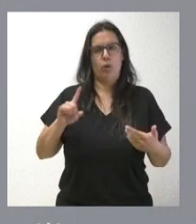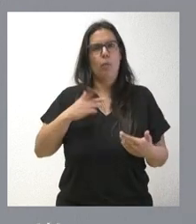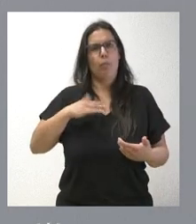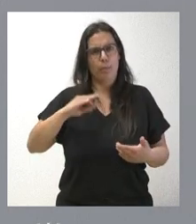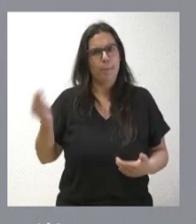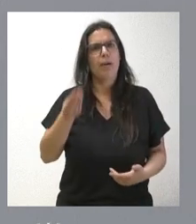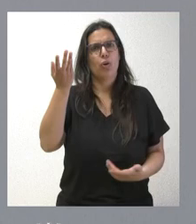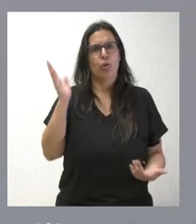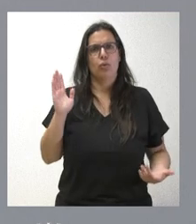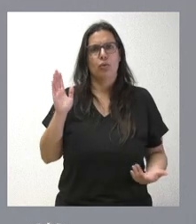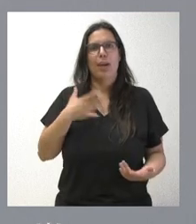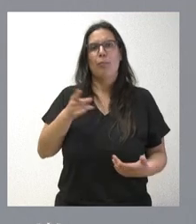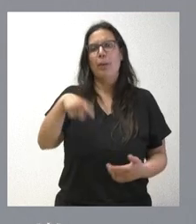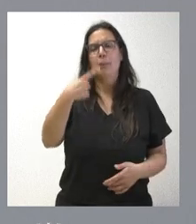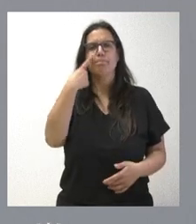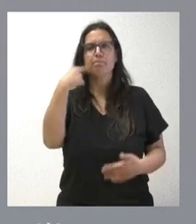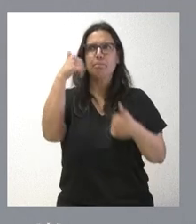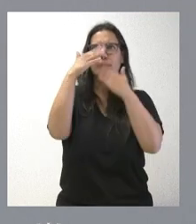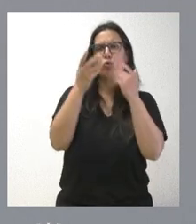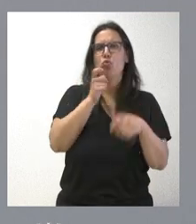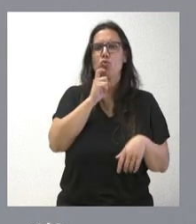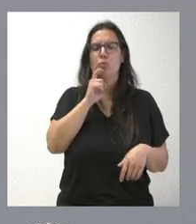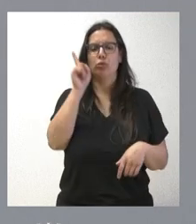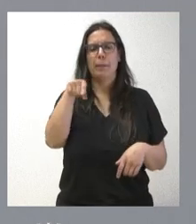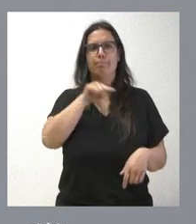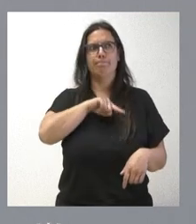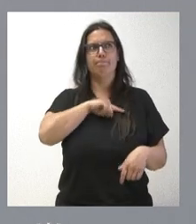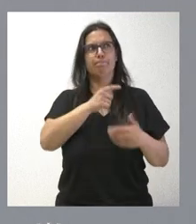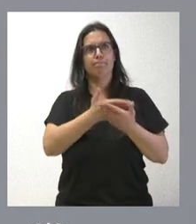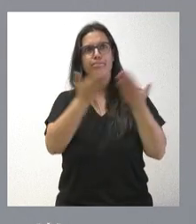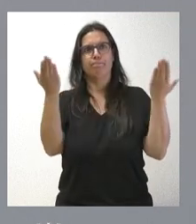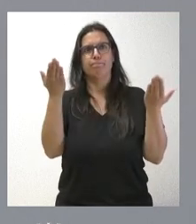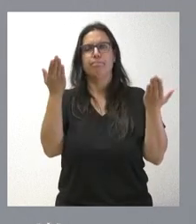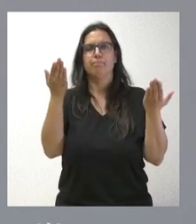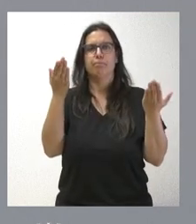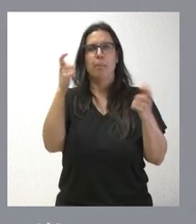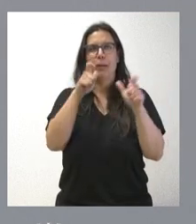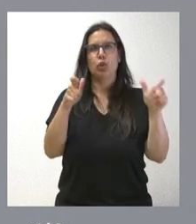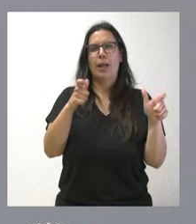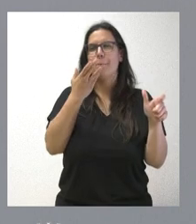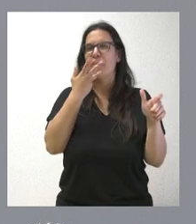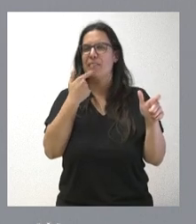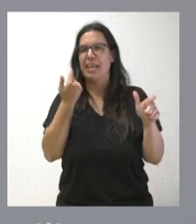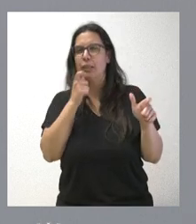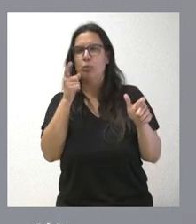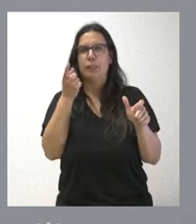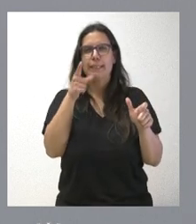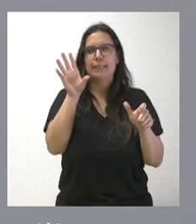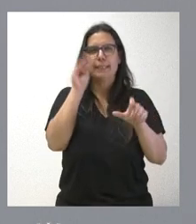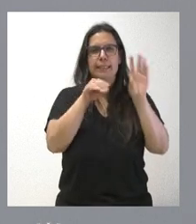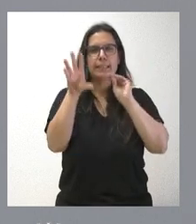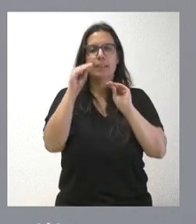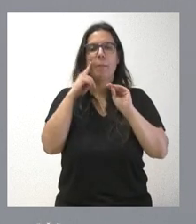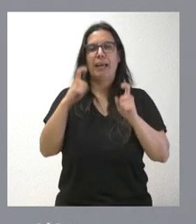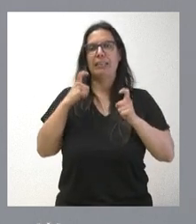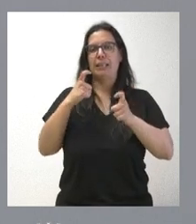y también siempre se puede estar atento a cuál es el sentimiento de la voluntad del conjunto de los ciudadanos y el esfuerzo por procurar, entre todos, ser más